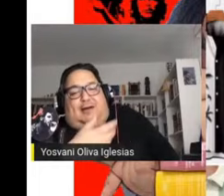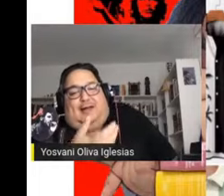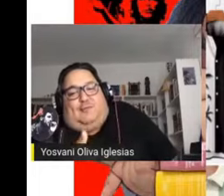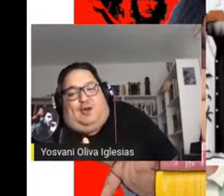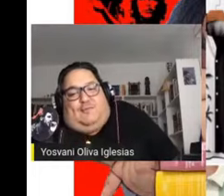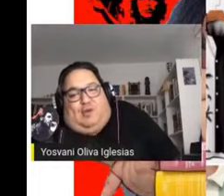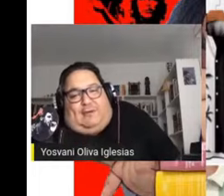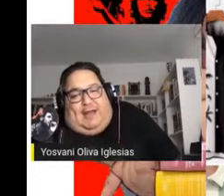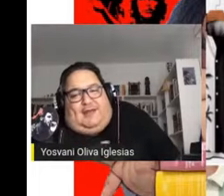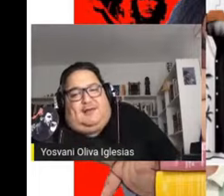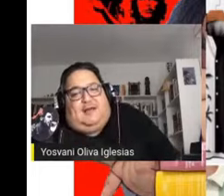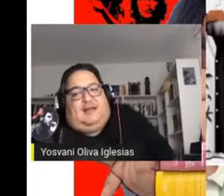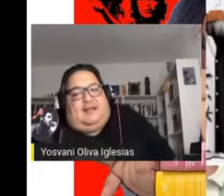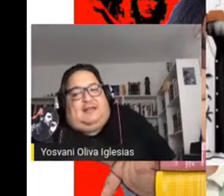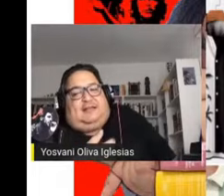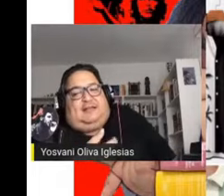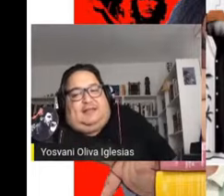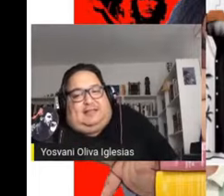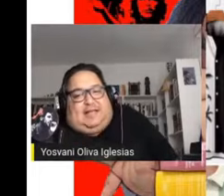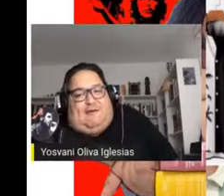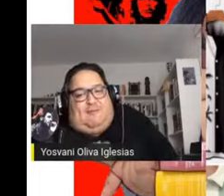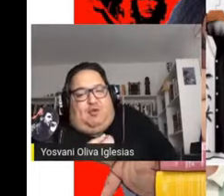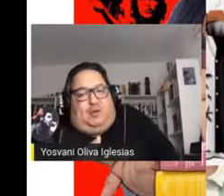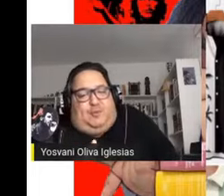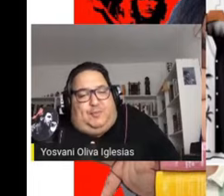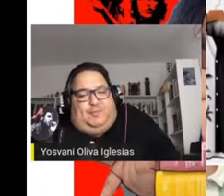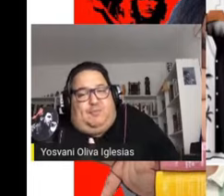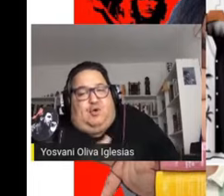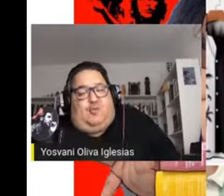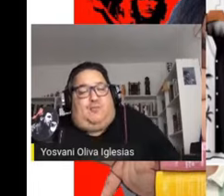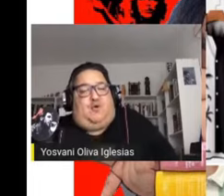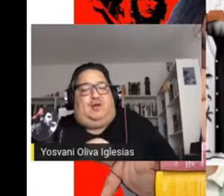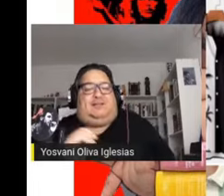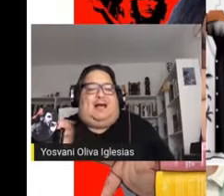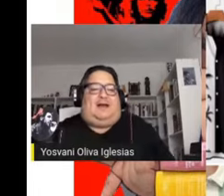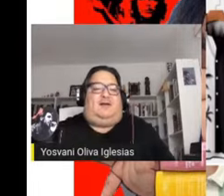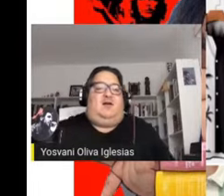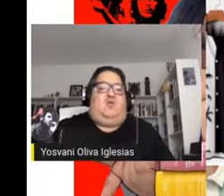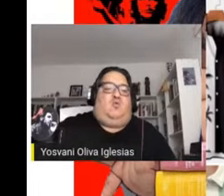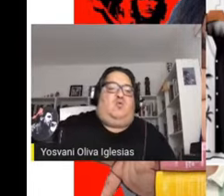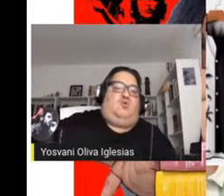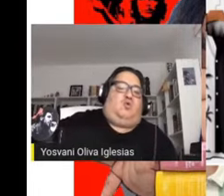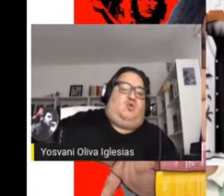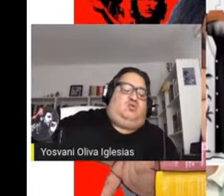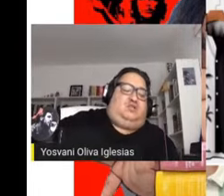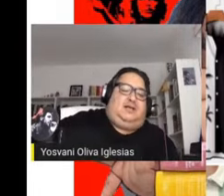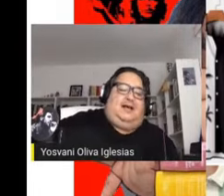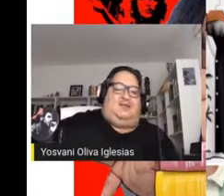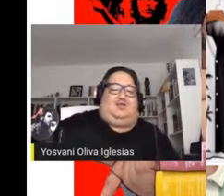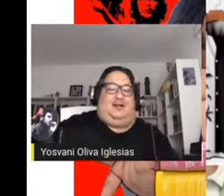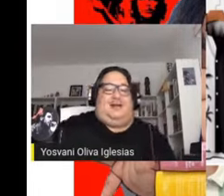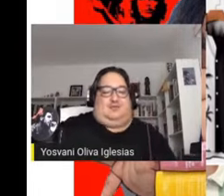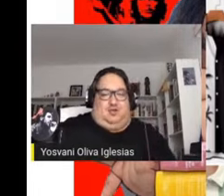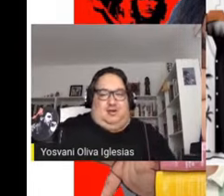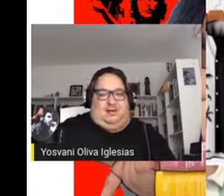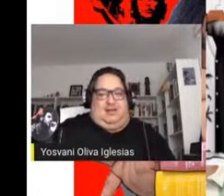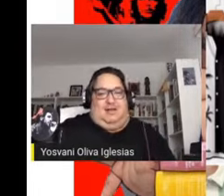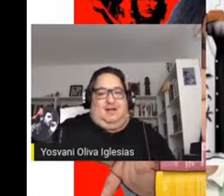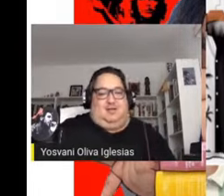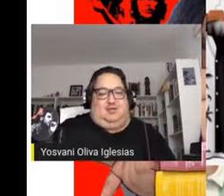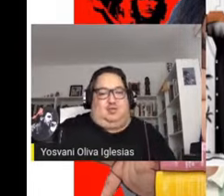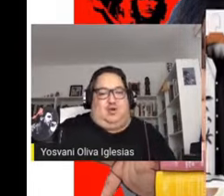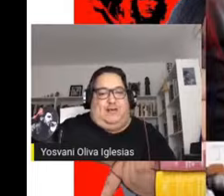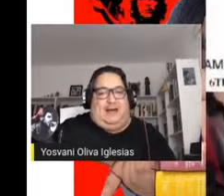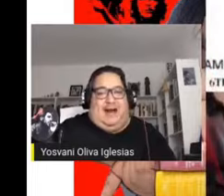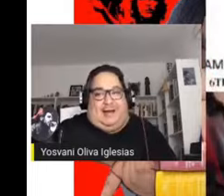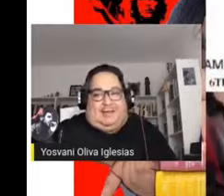rechazo al hegemonismo de Blaine quien intentaba monopolizar un concierto de naciones